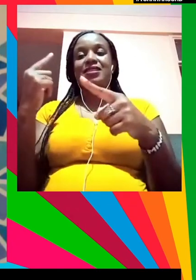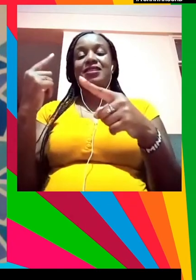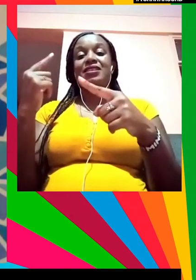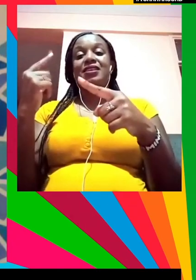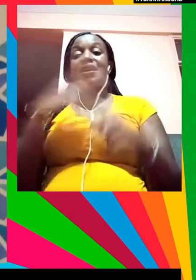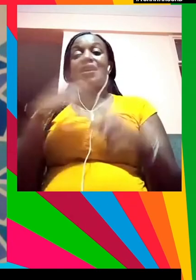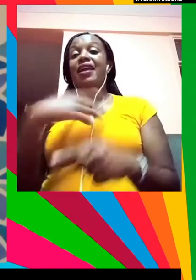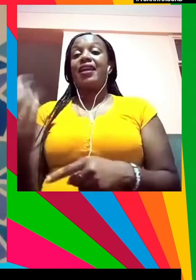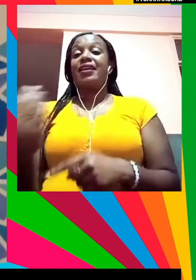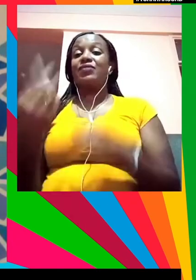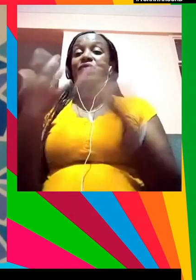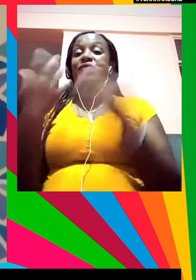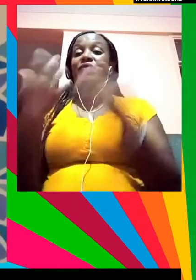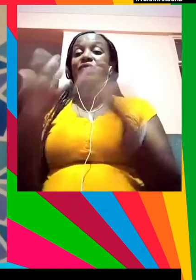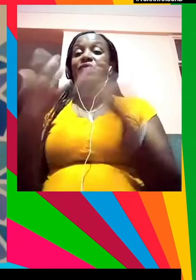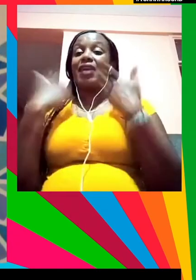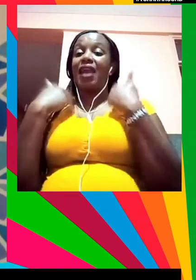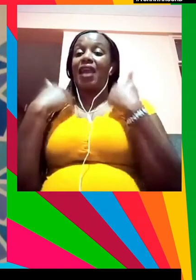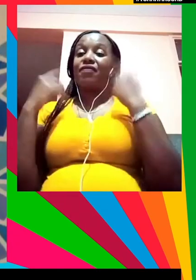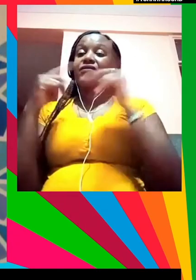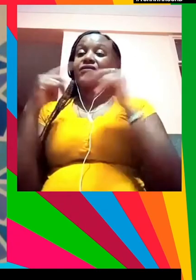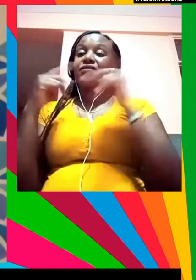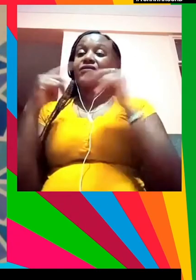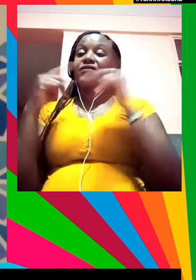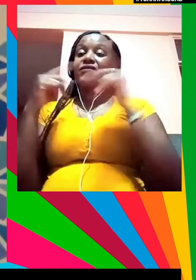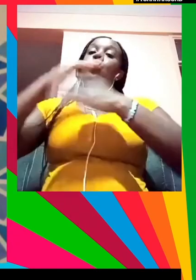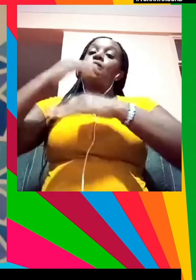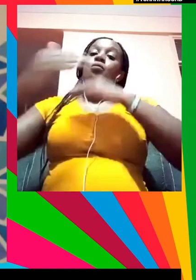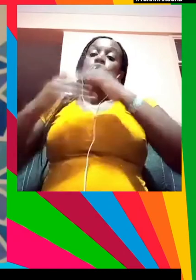hemos pasado mucho tiempo creando los lazos entre